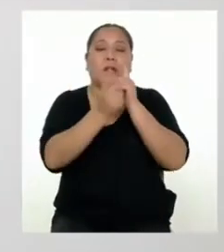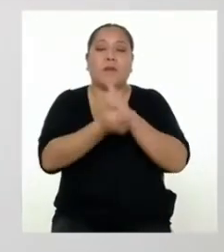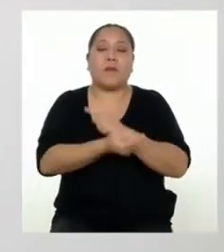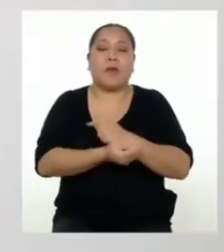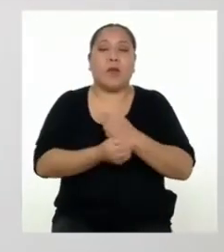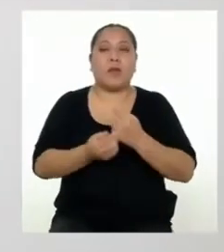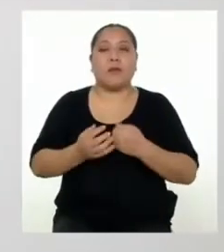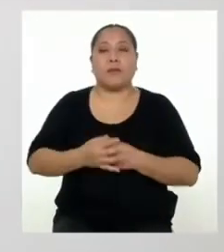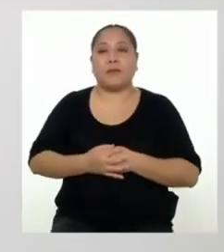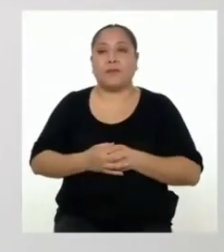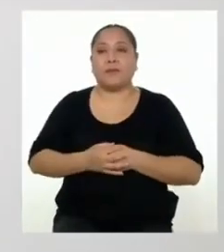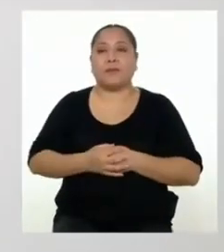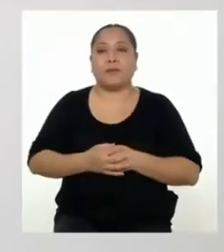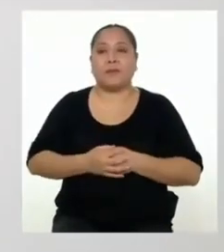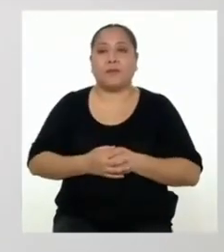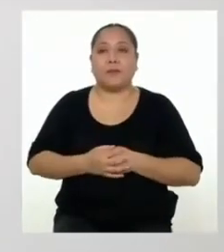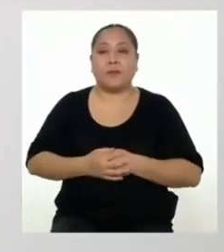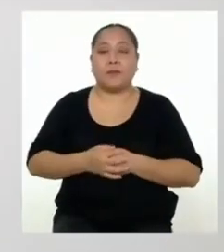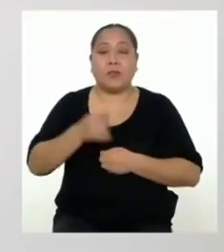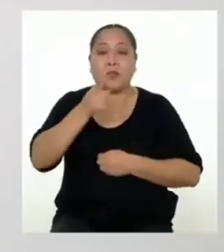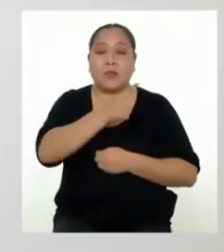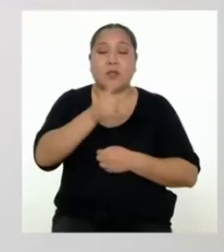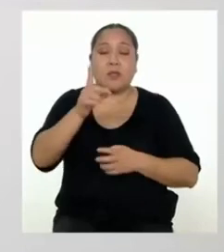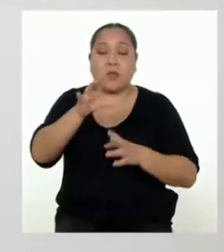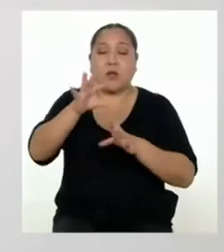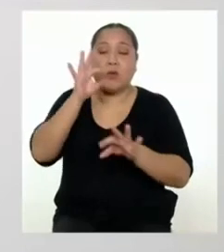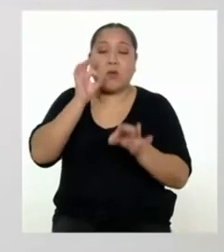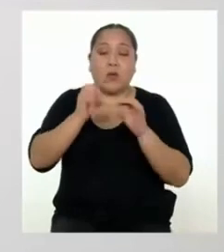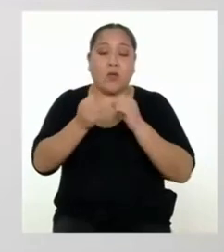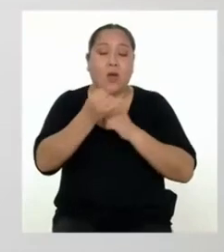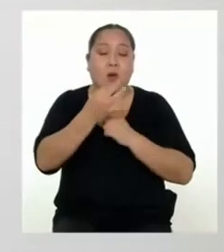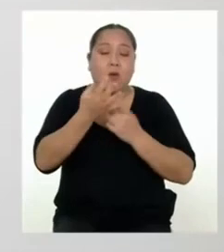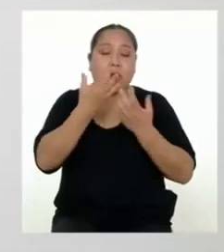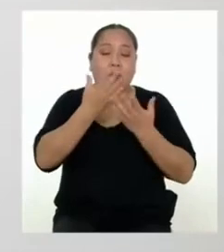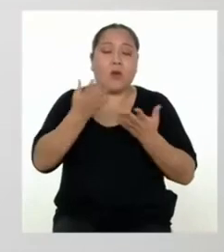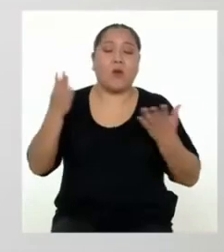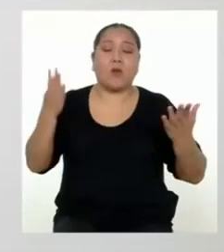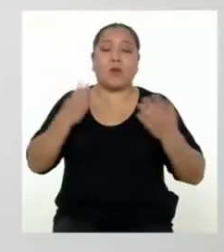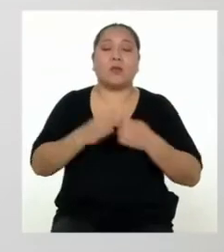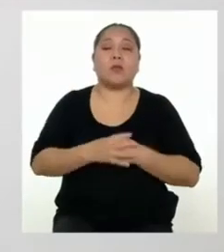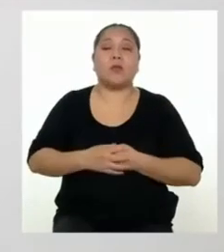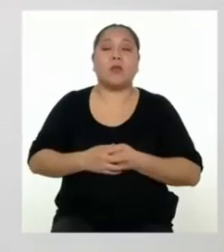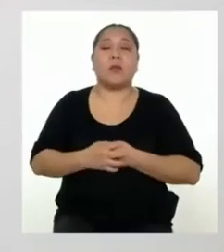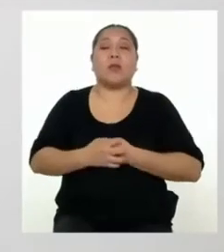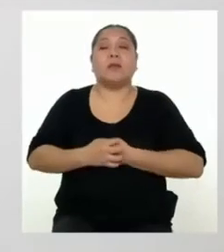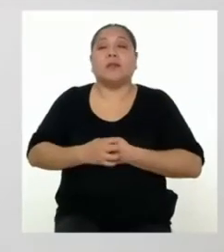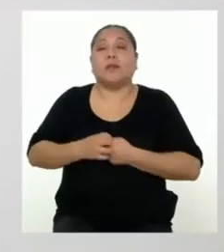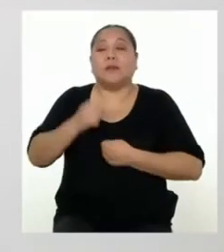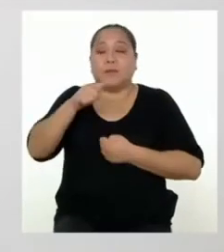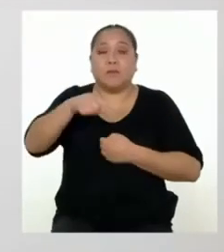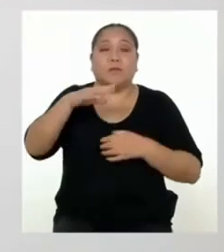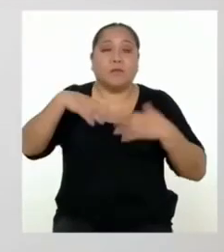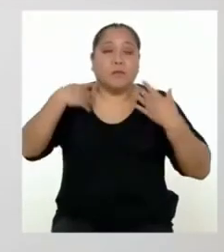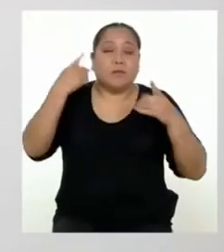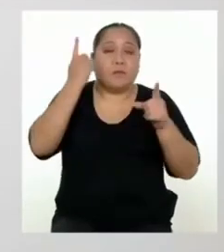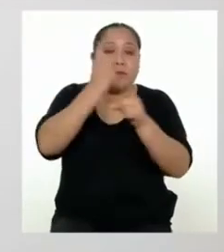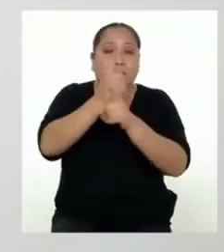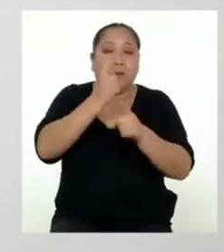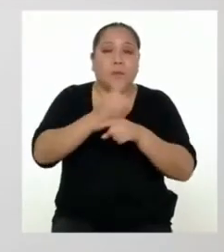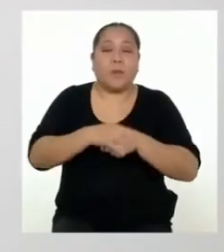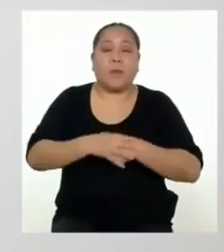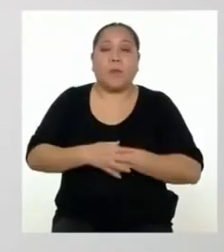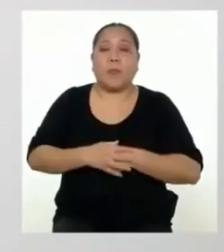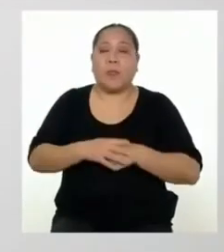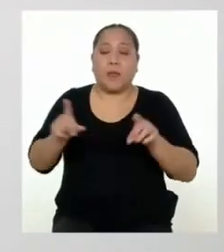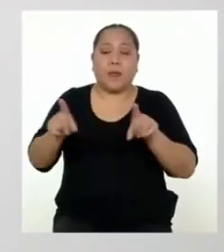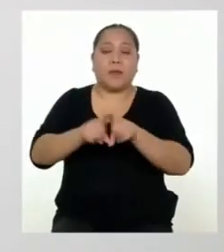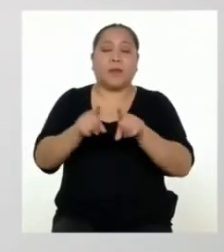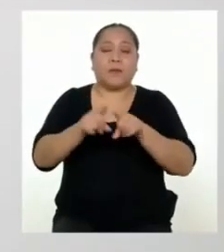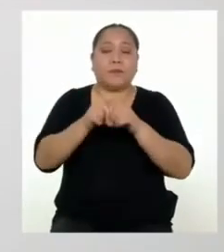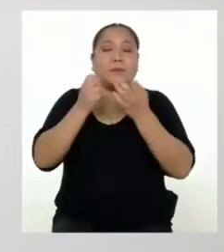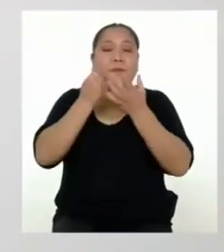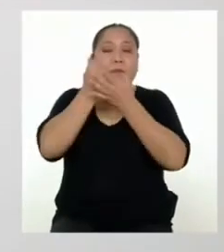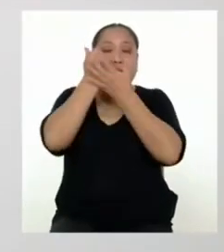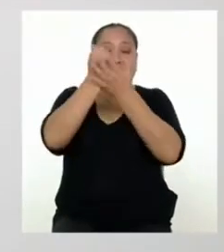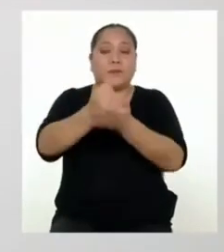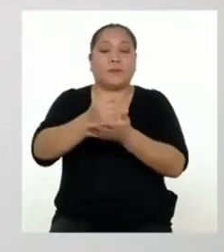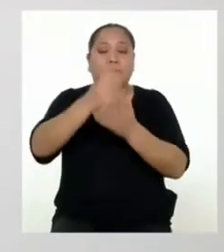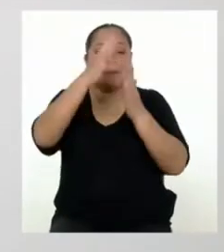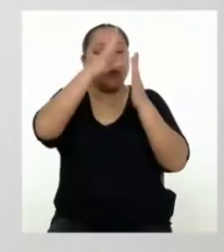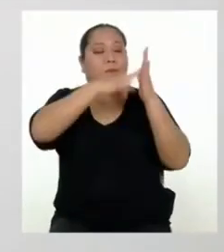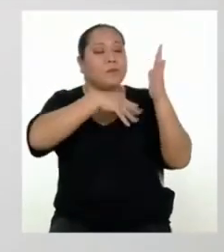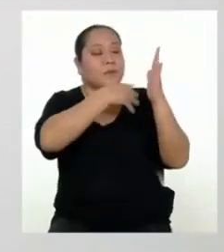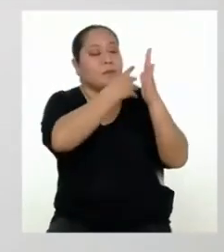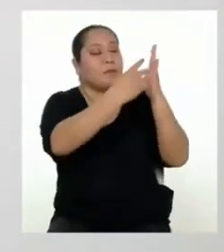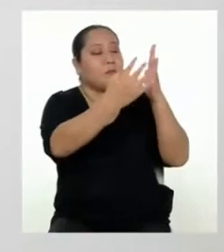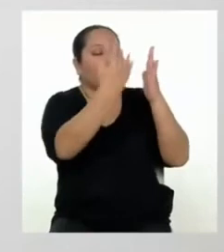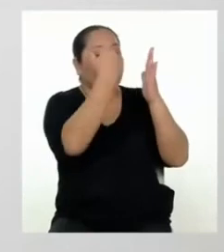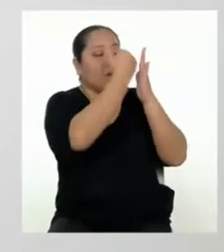o reajuste. Si encuentran algún vacío o incoherencia, la pueden corregir. También, ayúdense con el